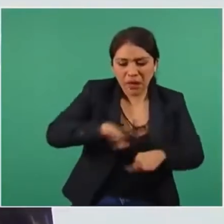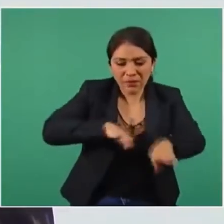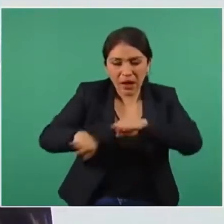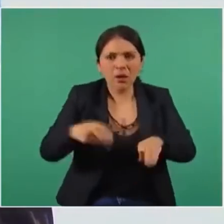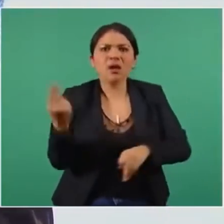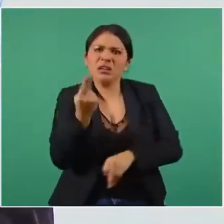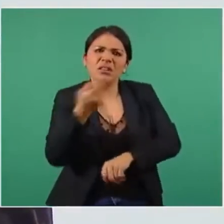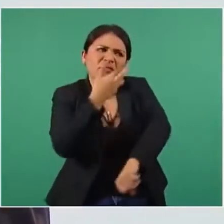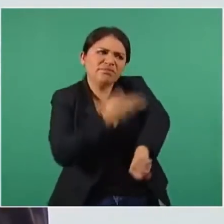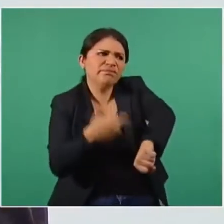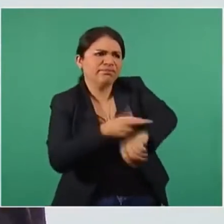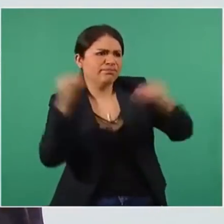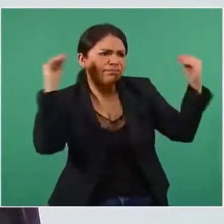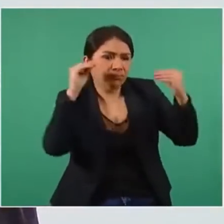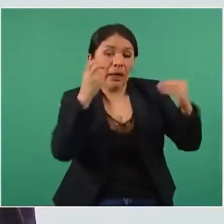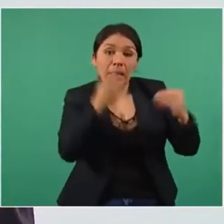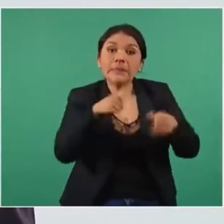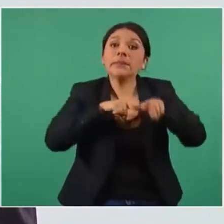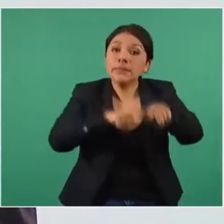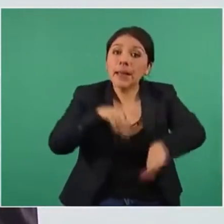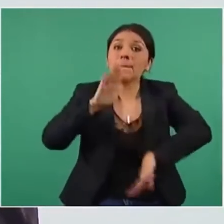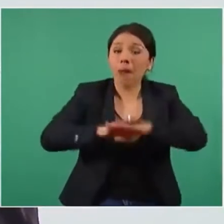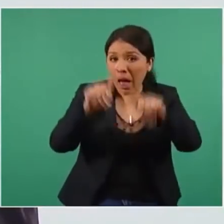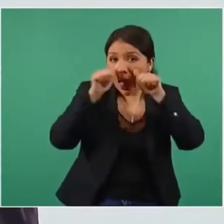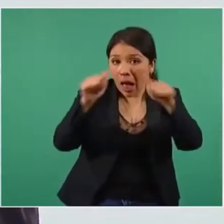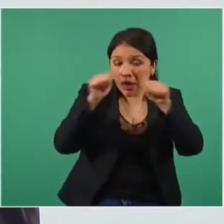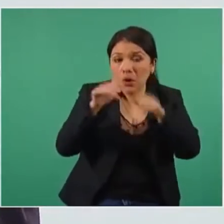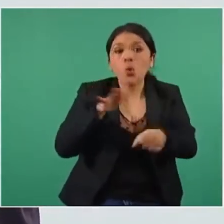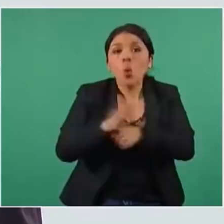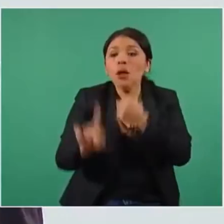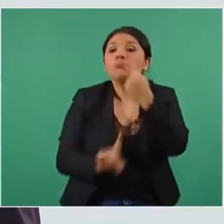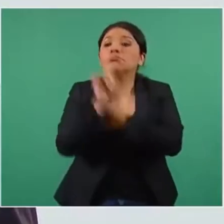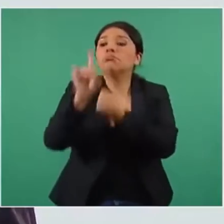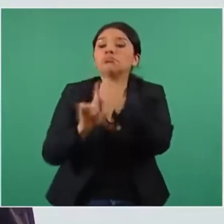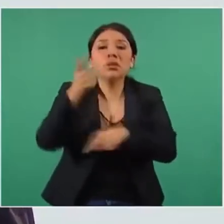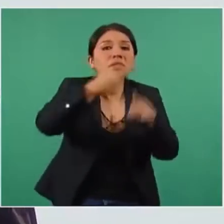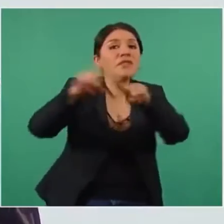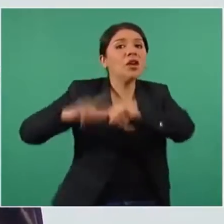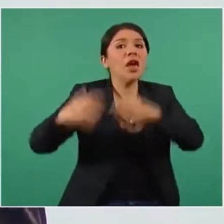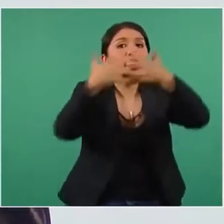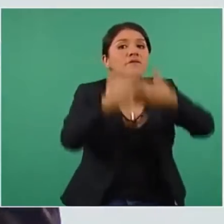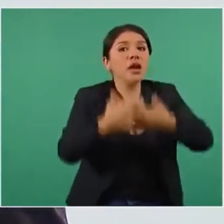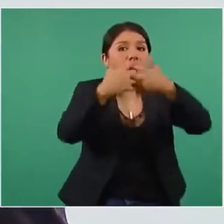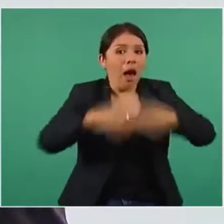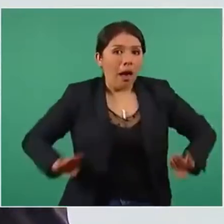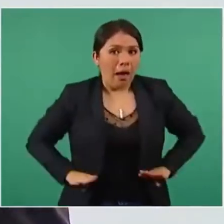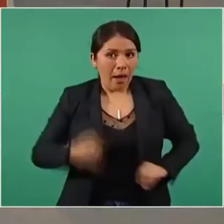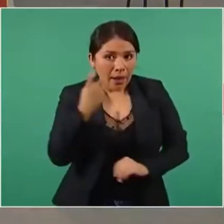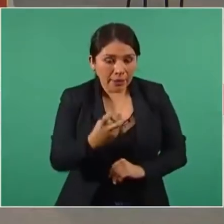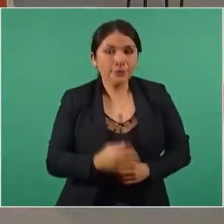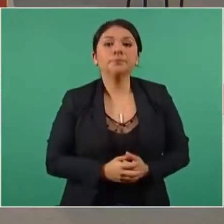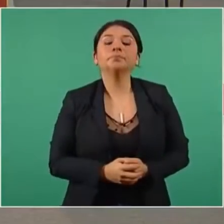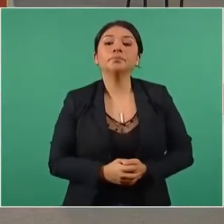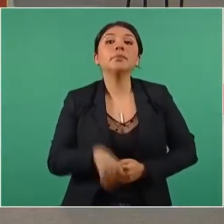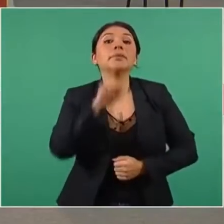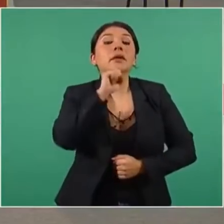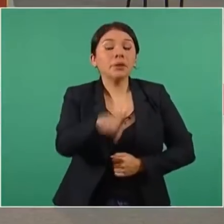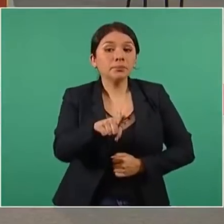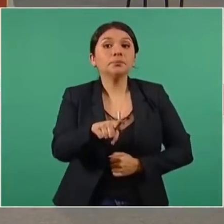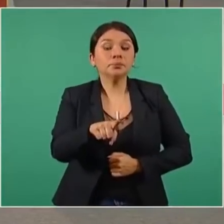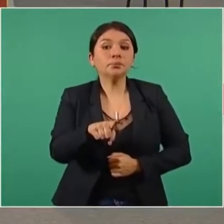atendiendo excepcionalidades y casos concretos de las diferentes industrias. Señalar también que